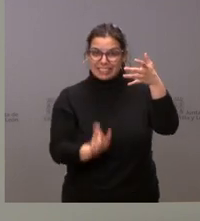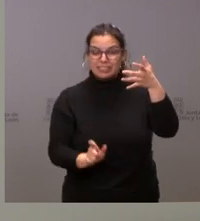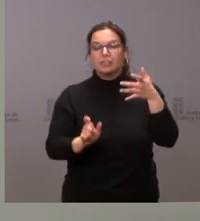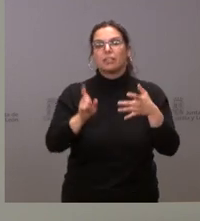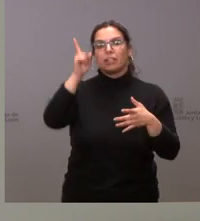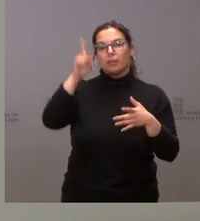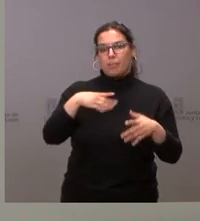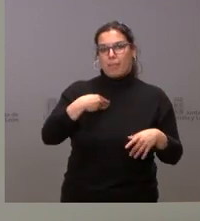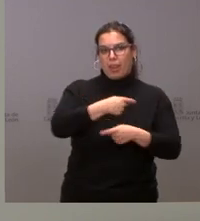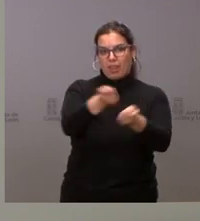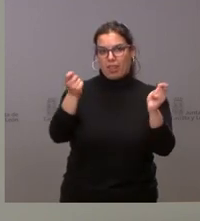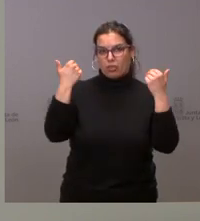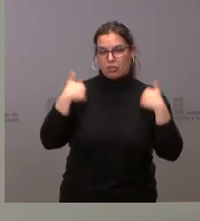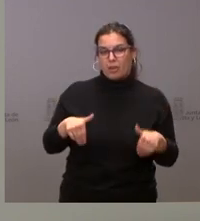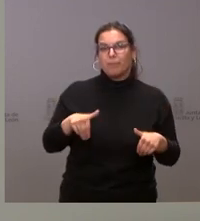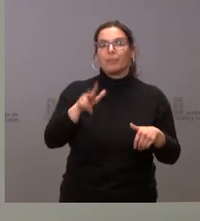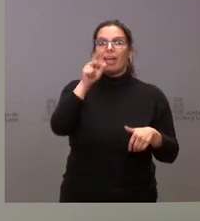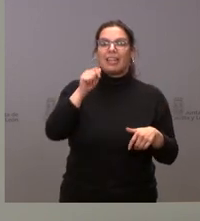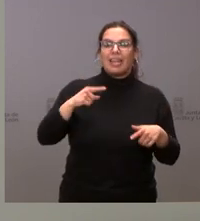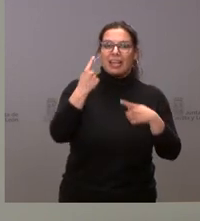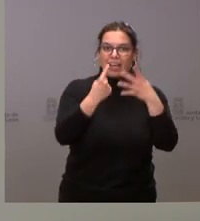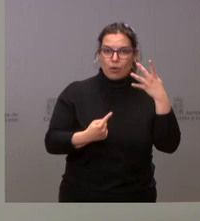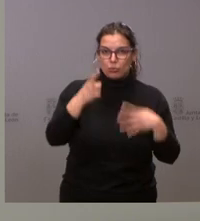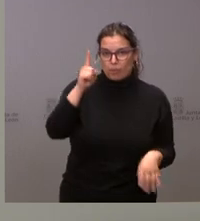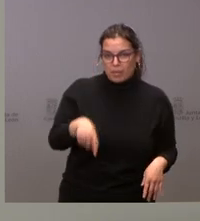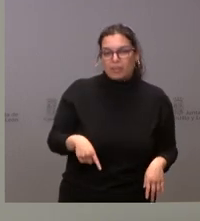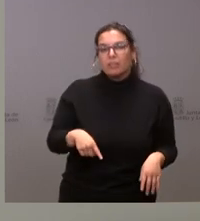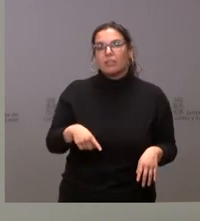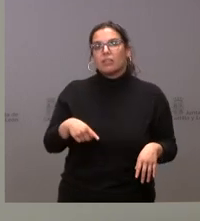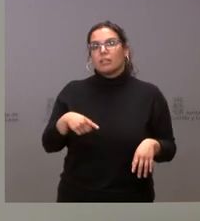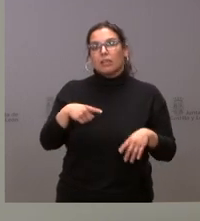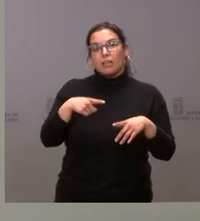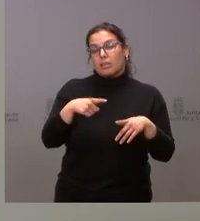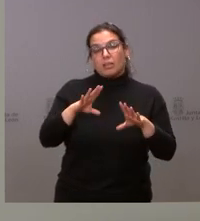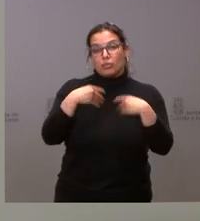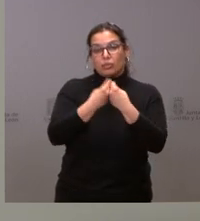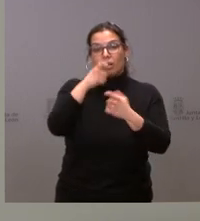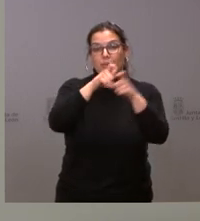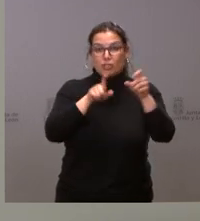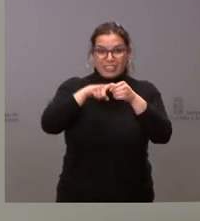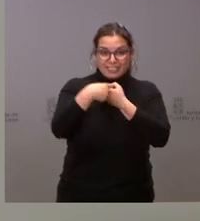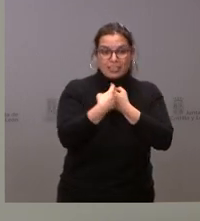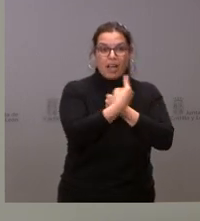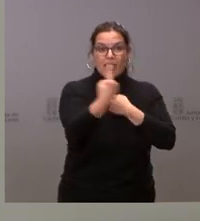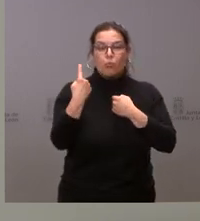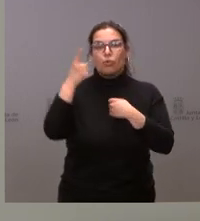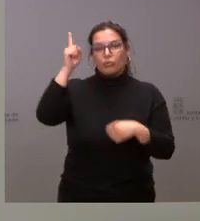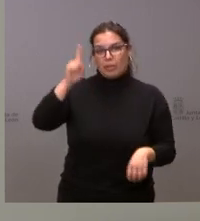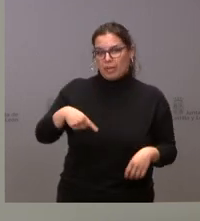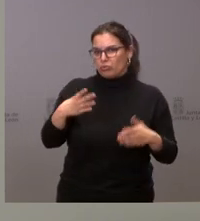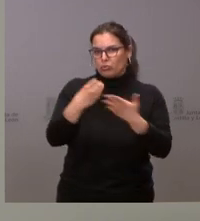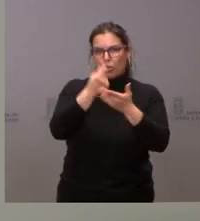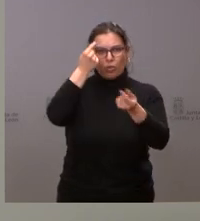de ellos, cuáles son las hectáreas afectadas en cada uno de los casos y cuál es el volumen de regantes beneficiarios de los mismos. Como les digo,